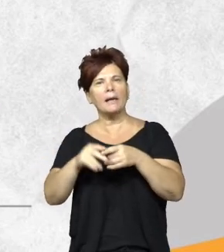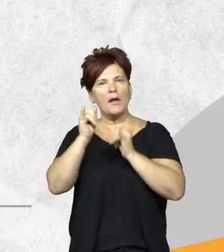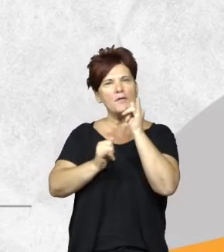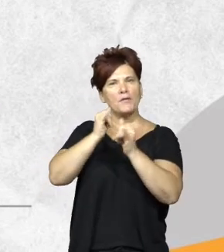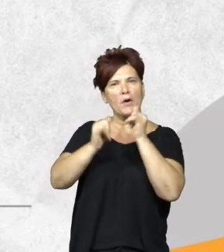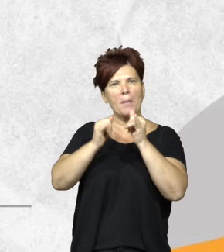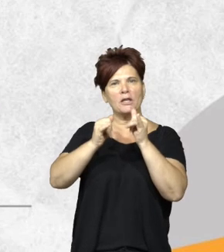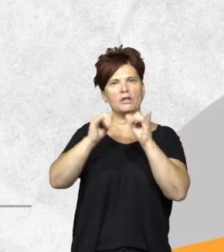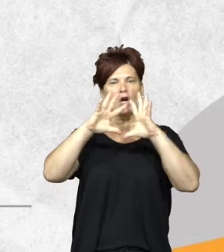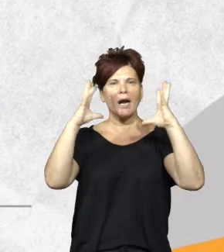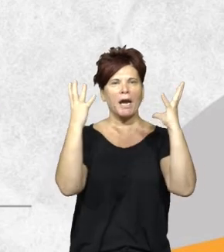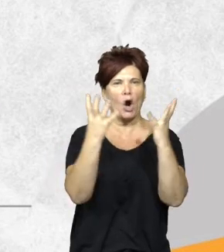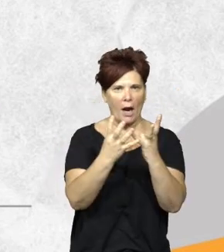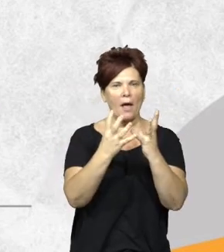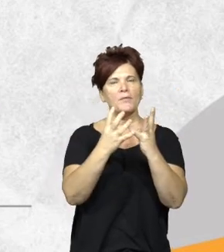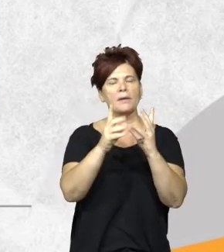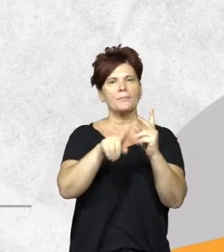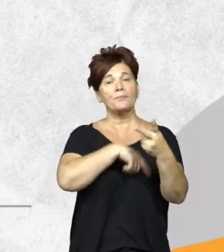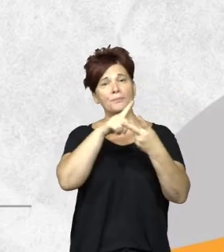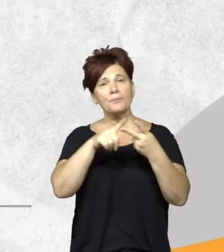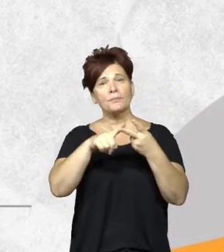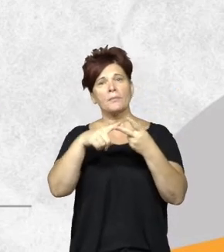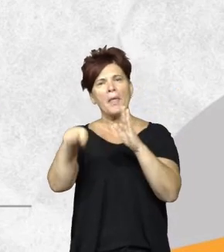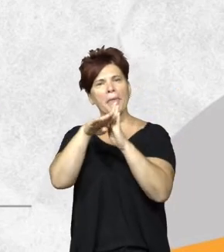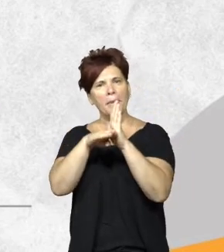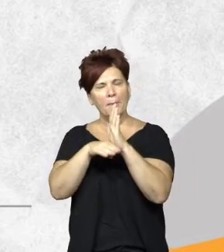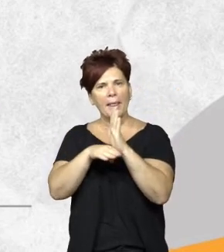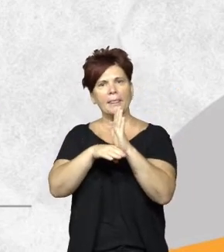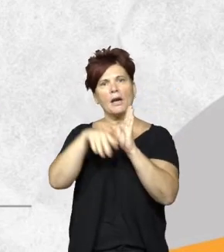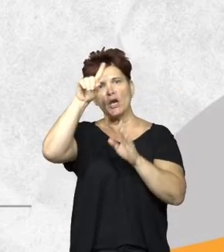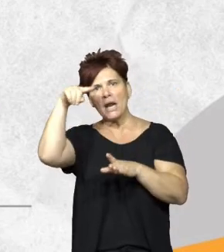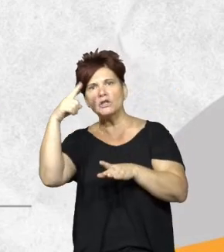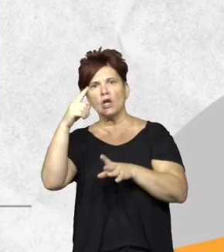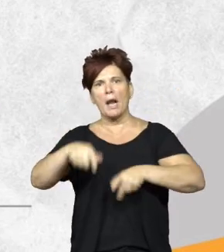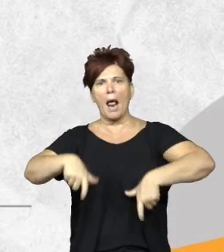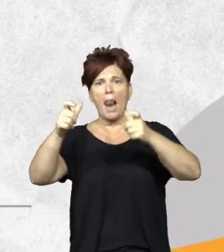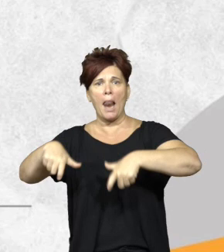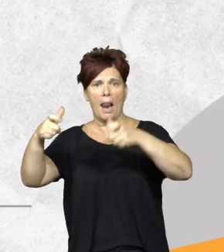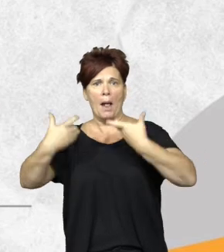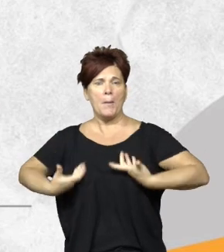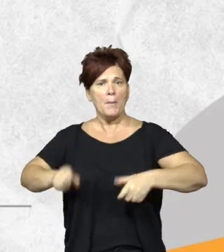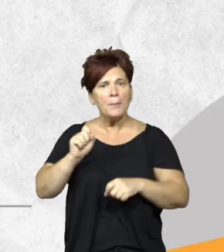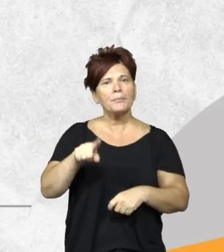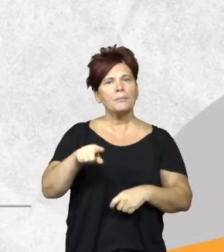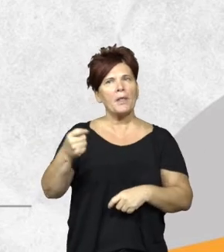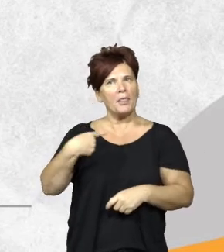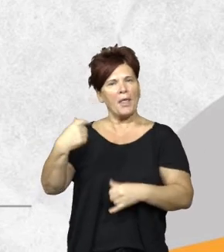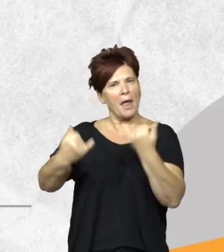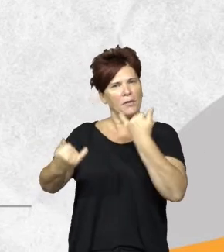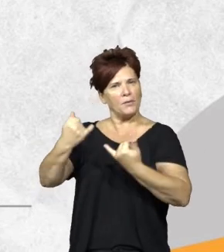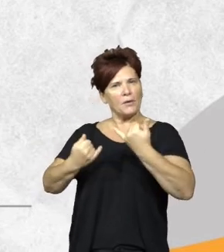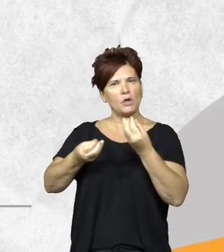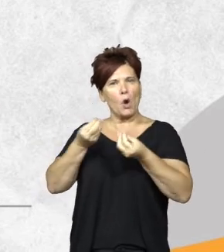información geográfica por otra parte el inventario nacional de bosques nativos que es aquel que nos da información sobre la